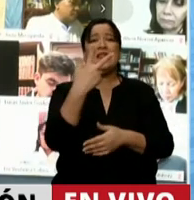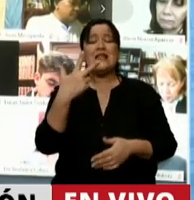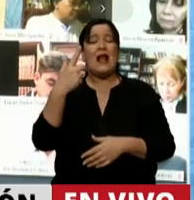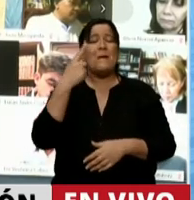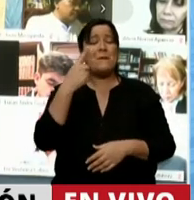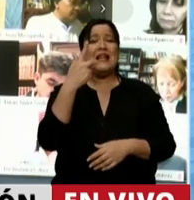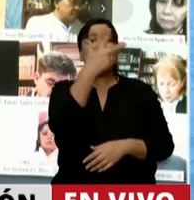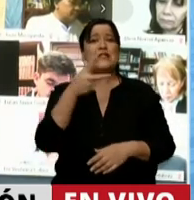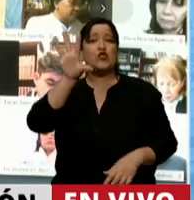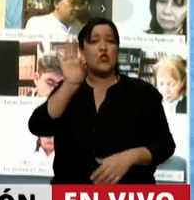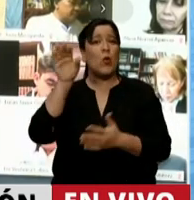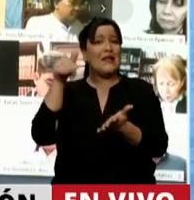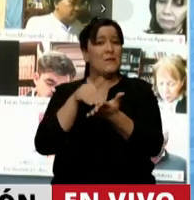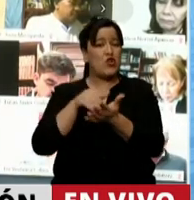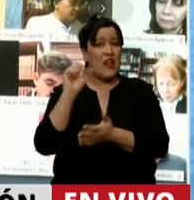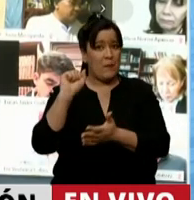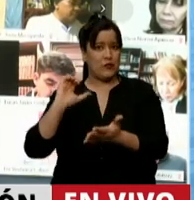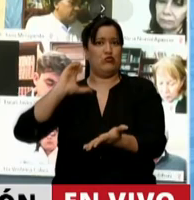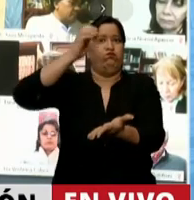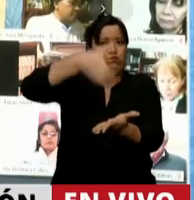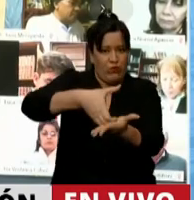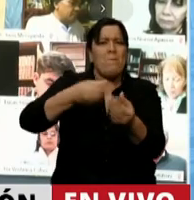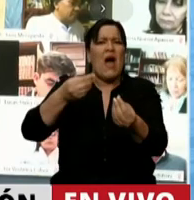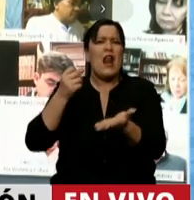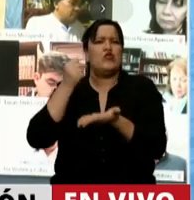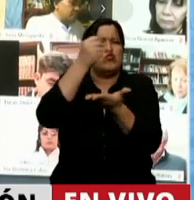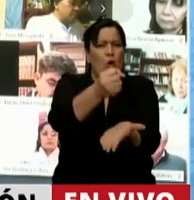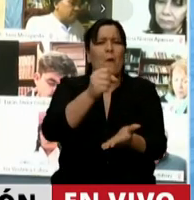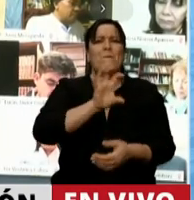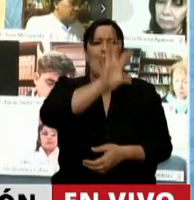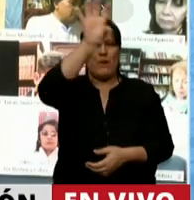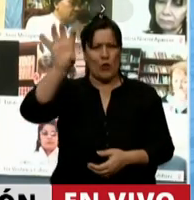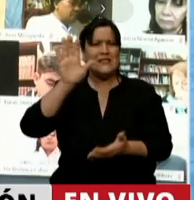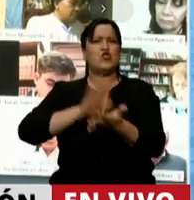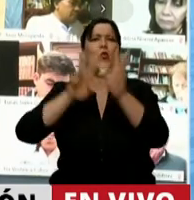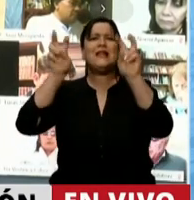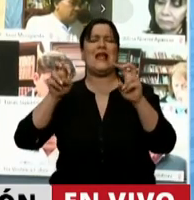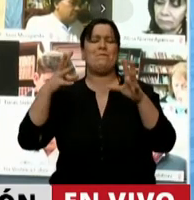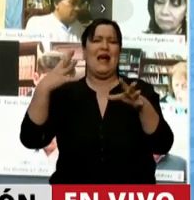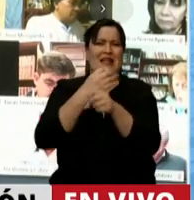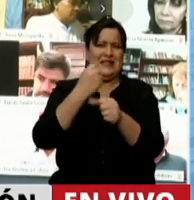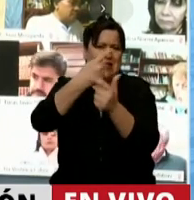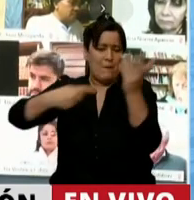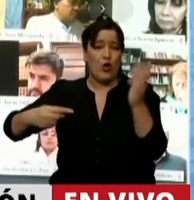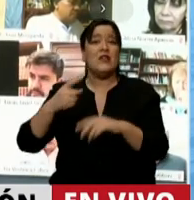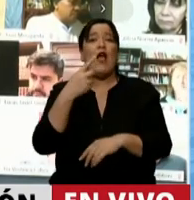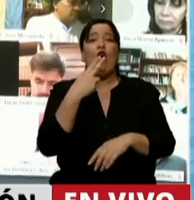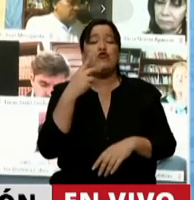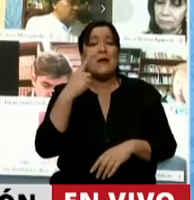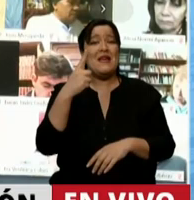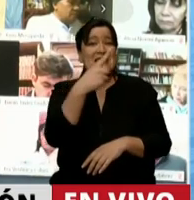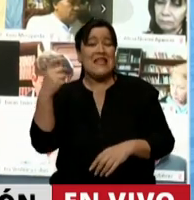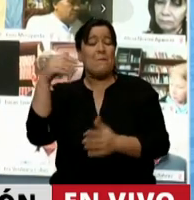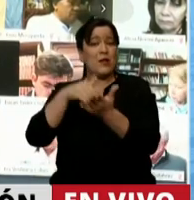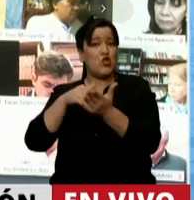millones de pesos en conceptos de subsidios interjurisdiccionales, y 11.100 millones